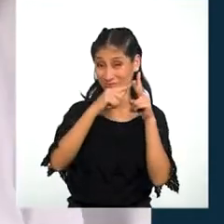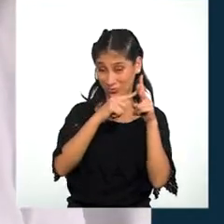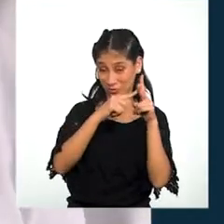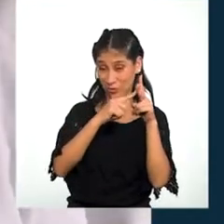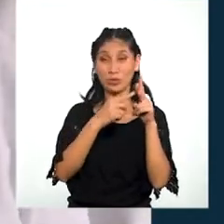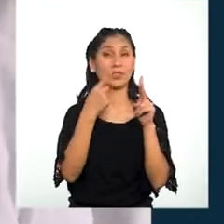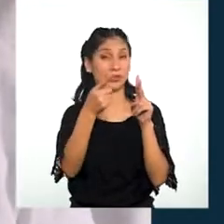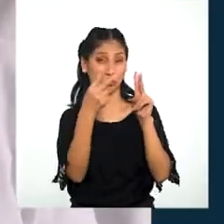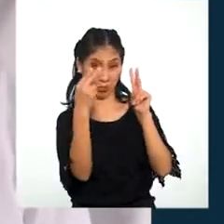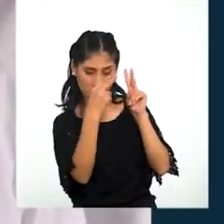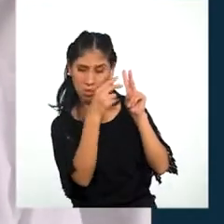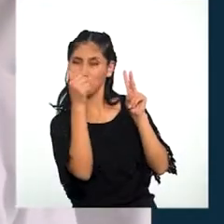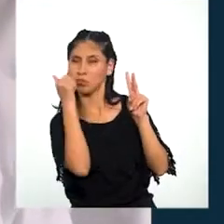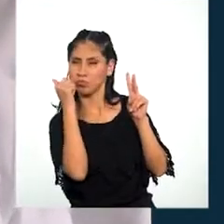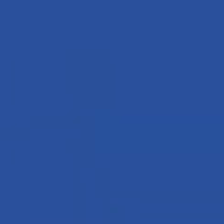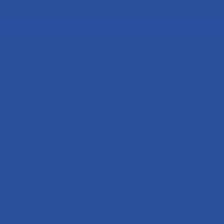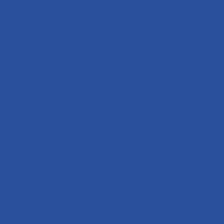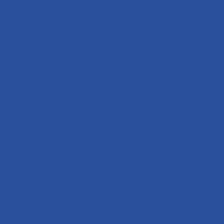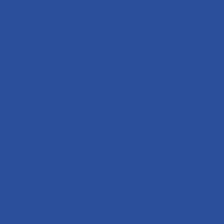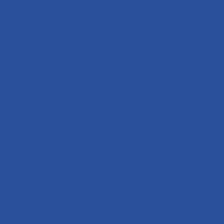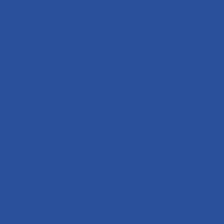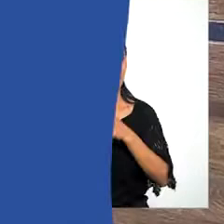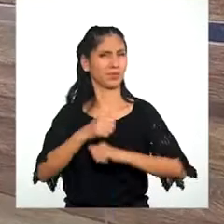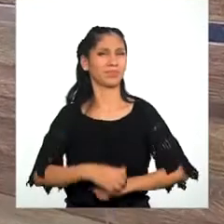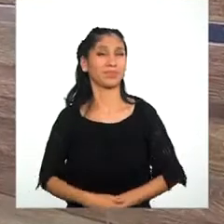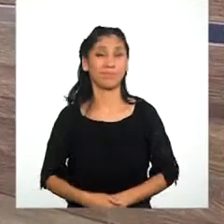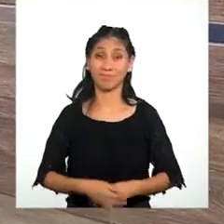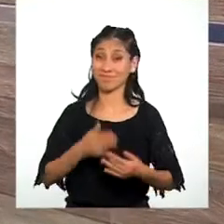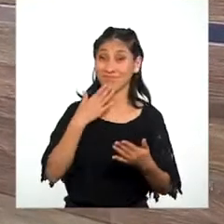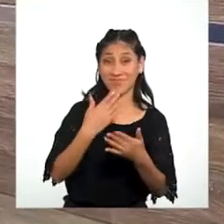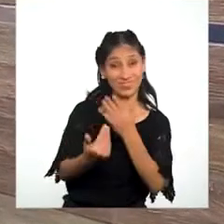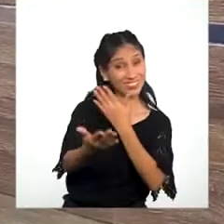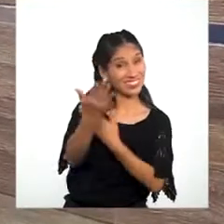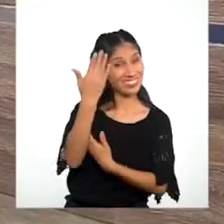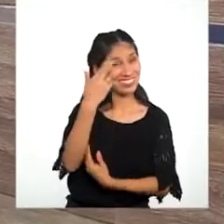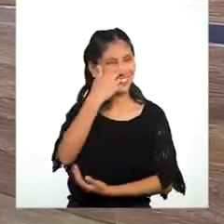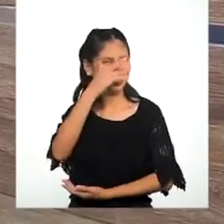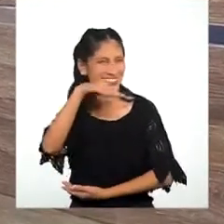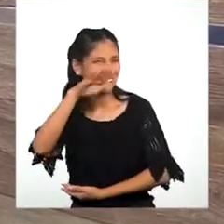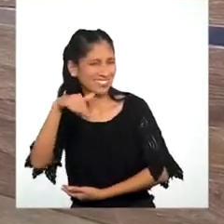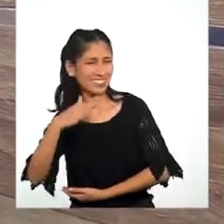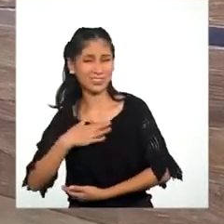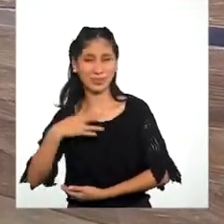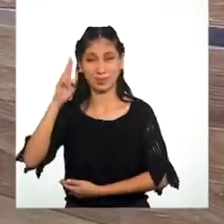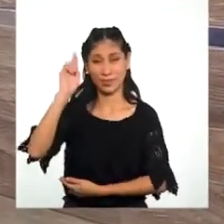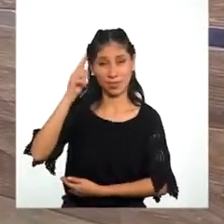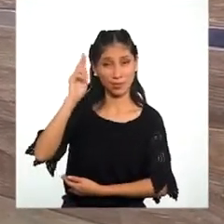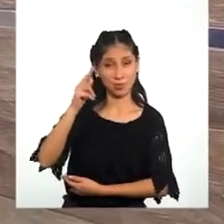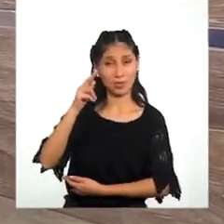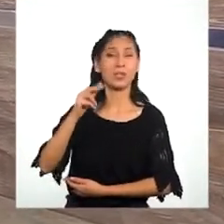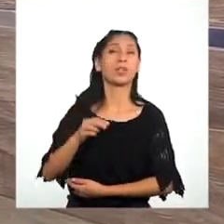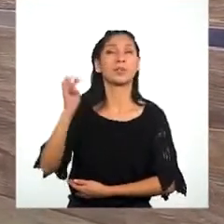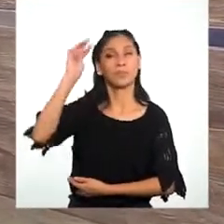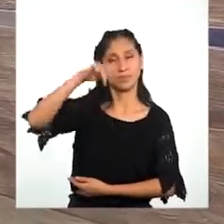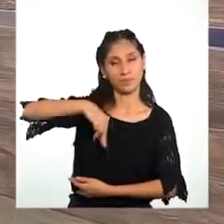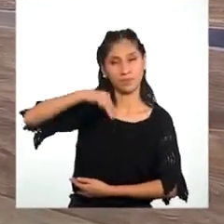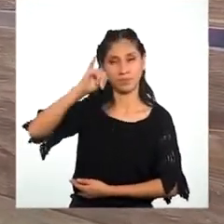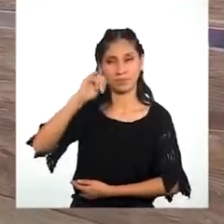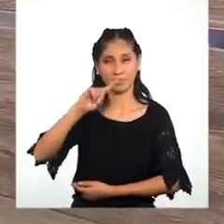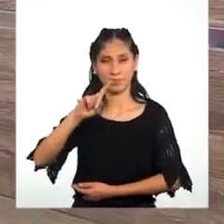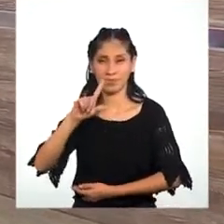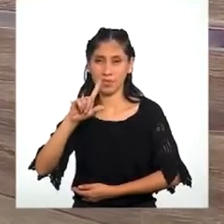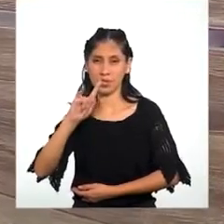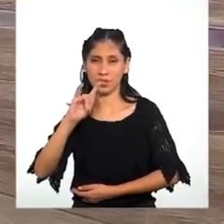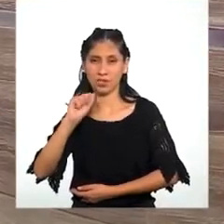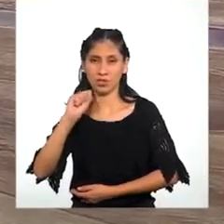Esa es la manera Correcta Correcta De usarla Buenos días Niños y niñas Soy la profesora Miluska Loaiza De